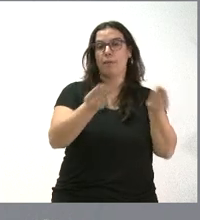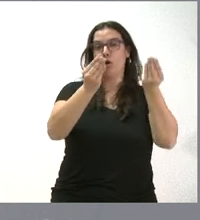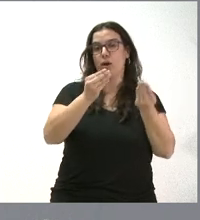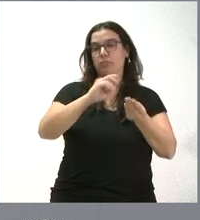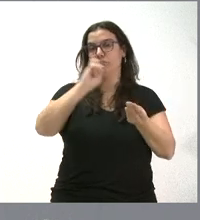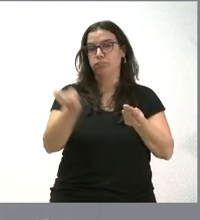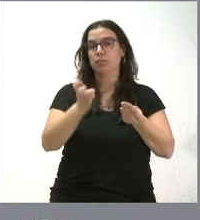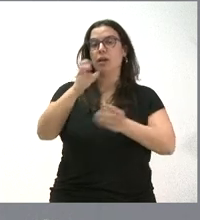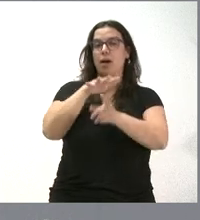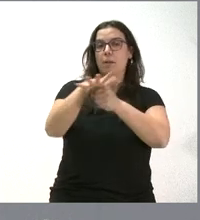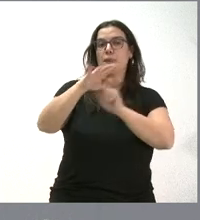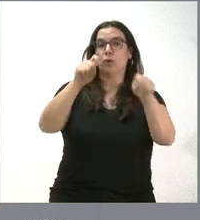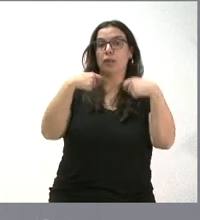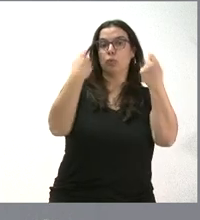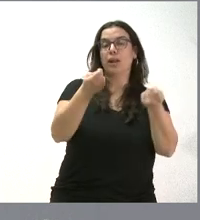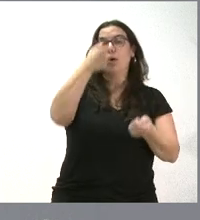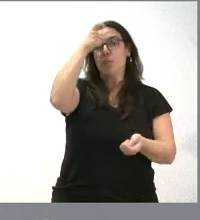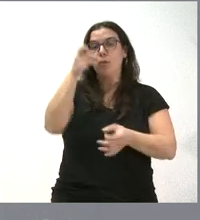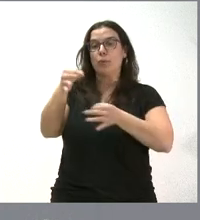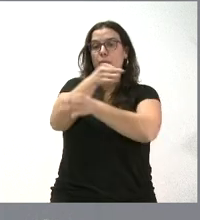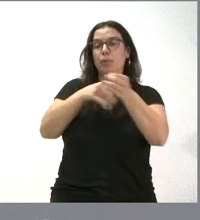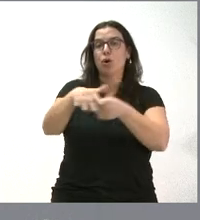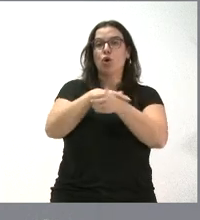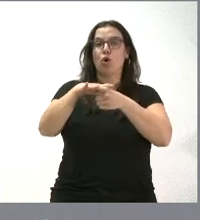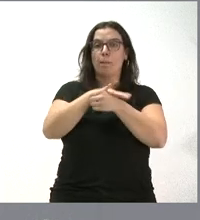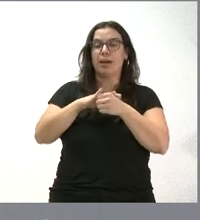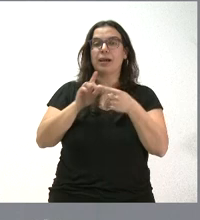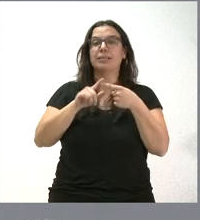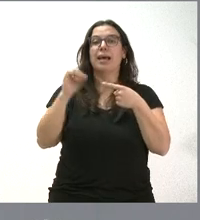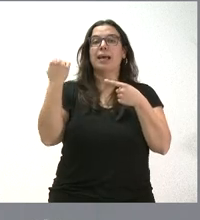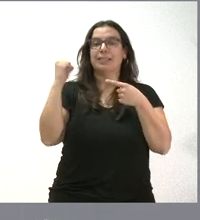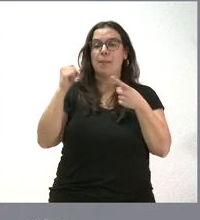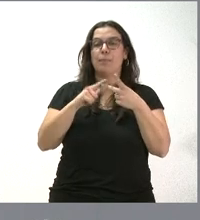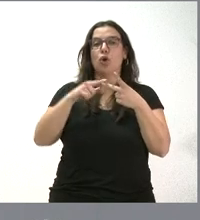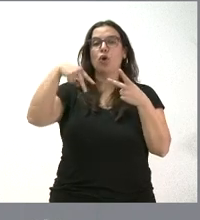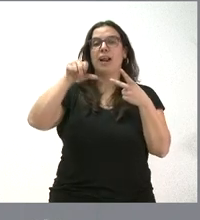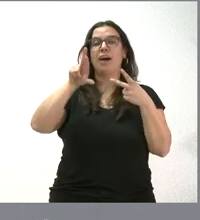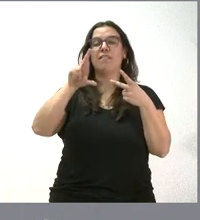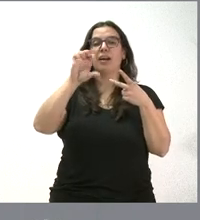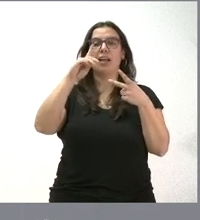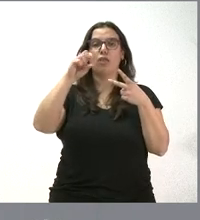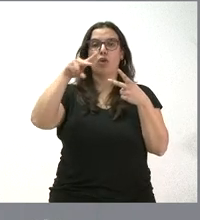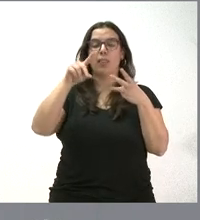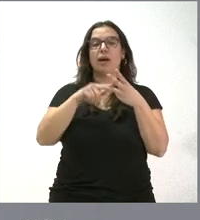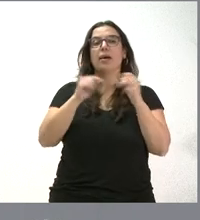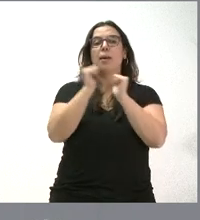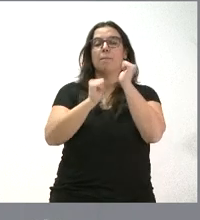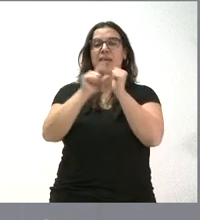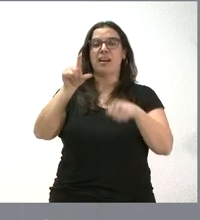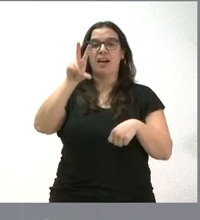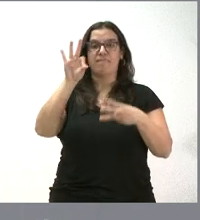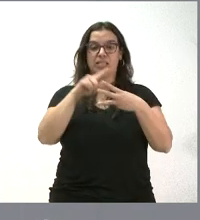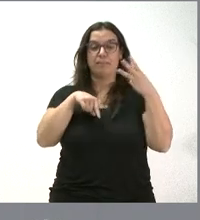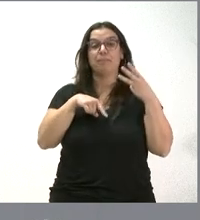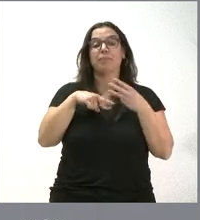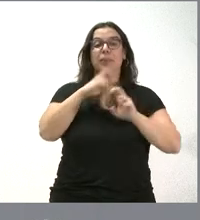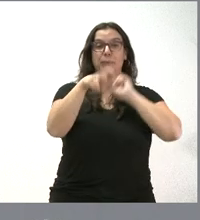en varios municipios de las comarcas forestales del Tiemblo, Nava Redonda, De Gredos y Piedralaves. Las obras que se van